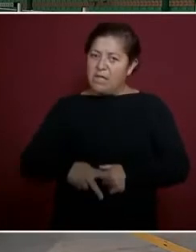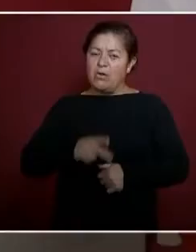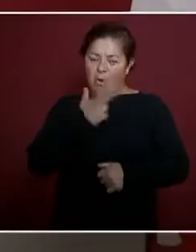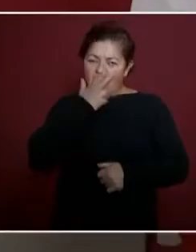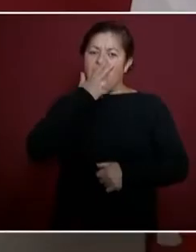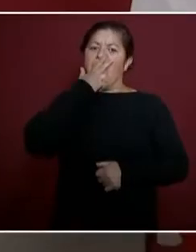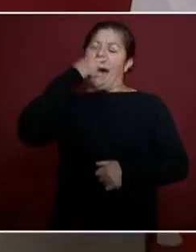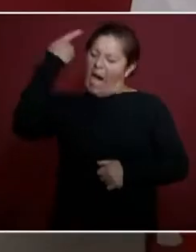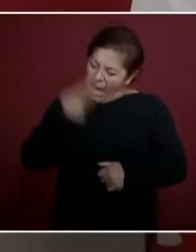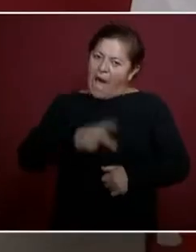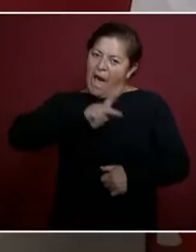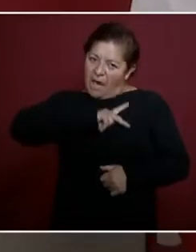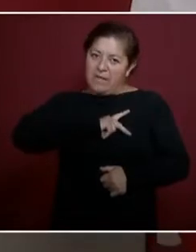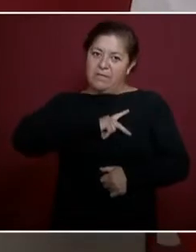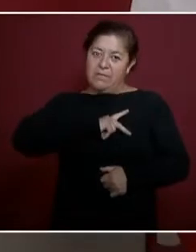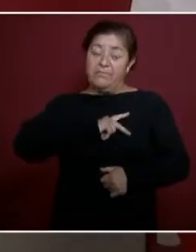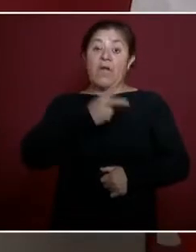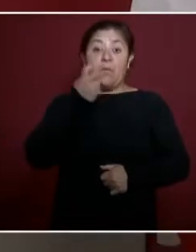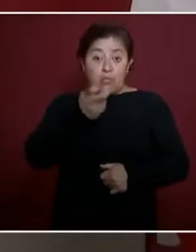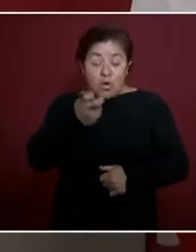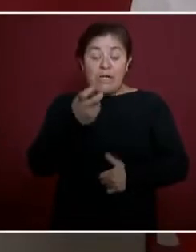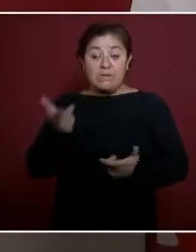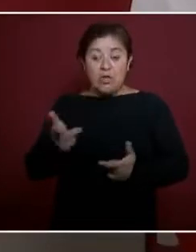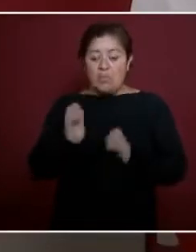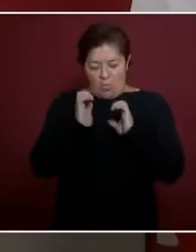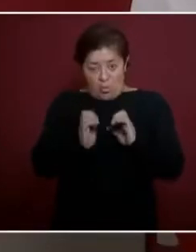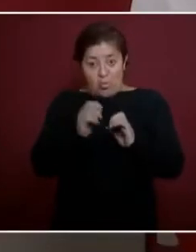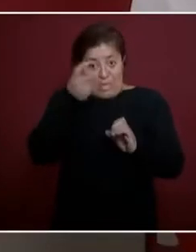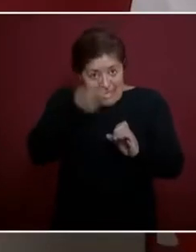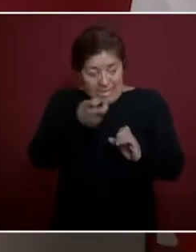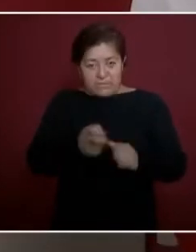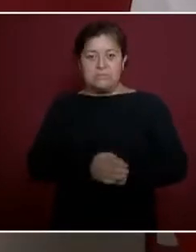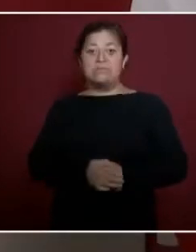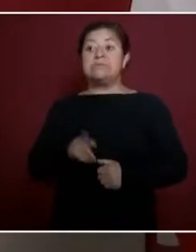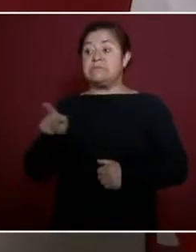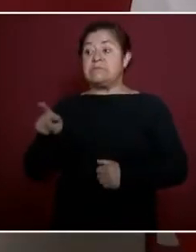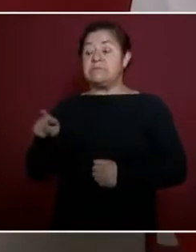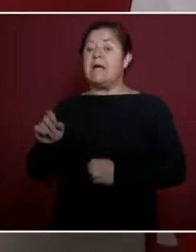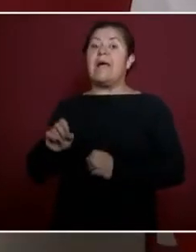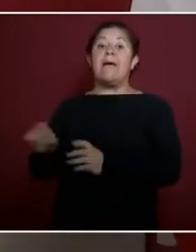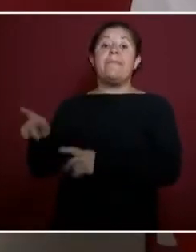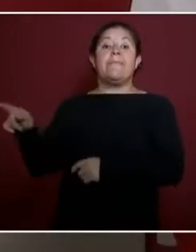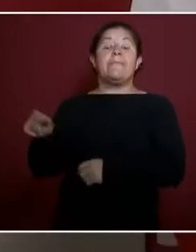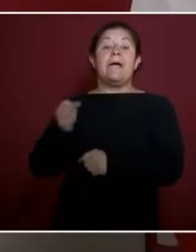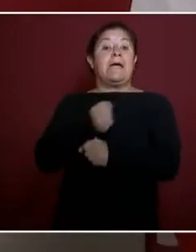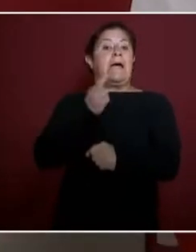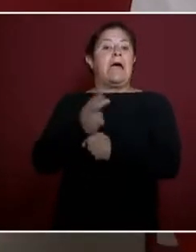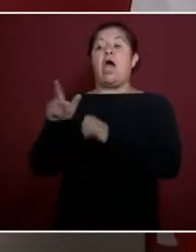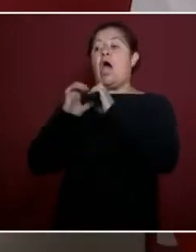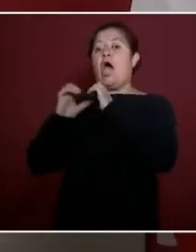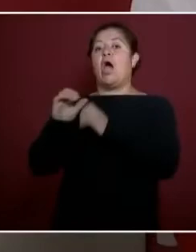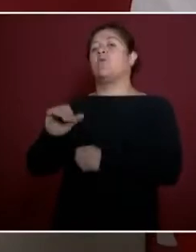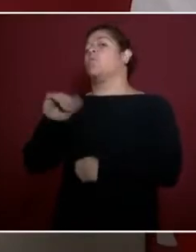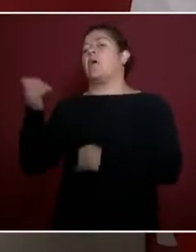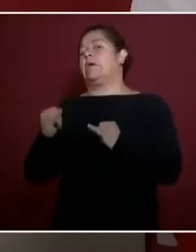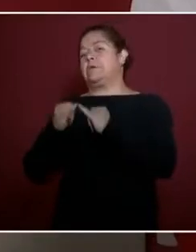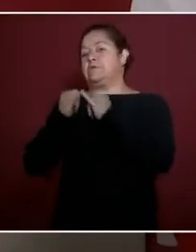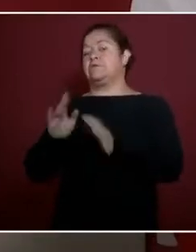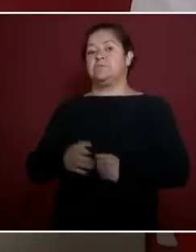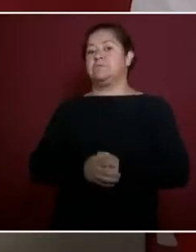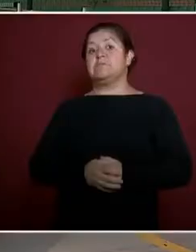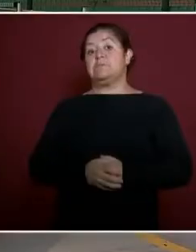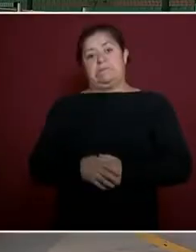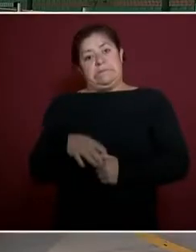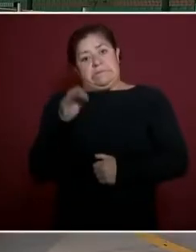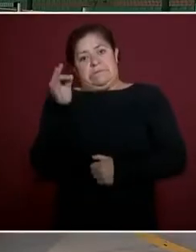Y por eso va a quedar en custodia, porque si se le deja a la Secretaría de Comunicaciones o a otra empresa, puede ser